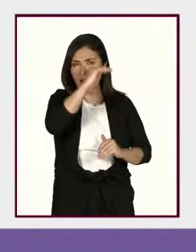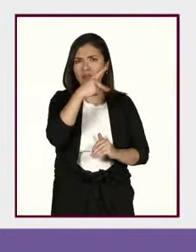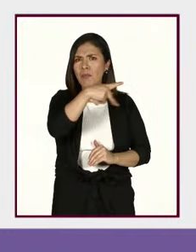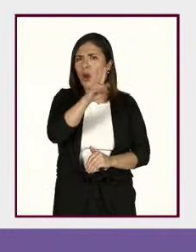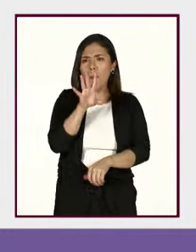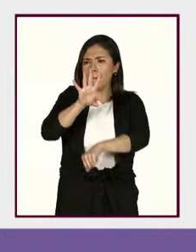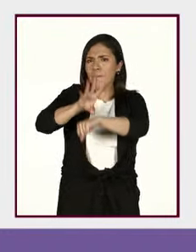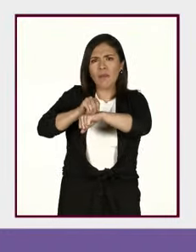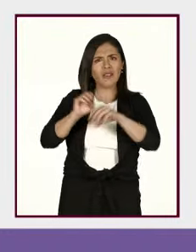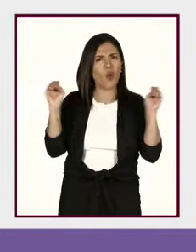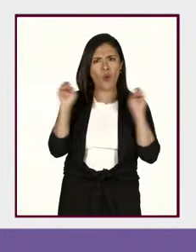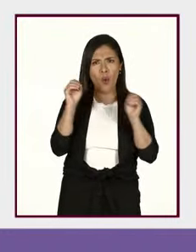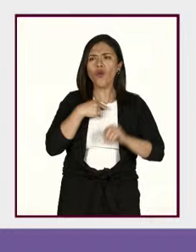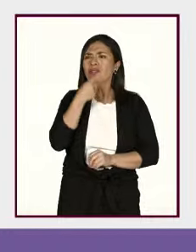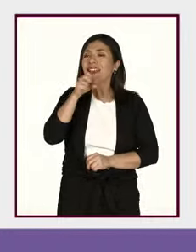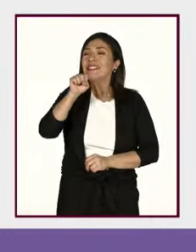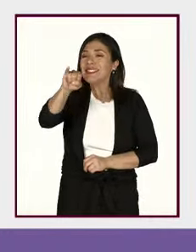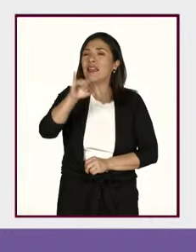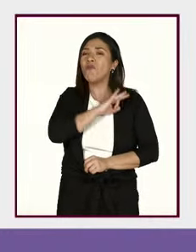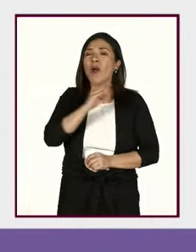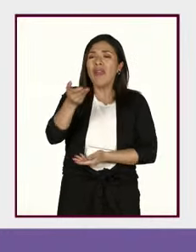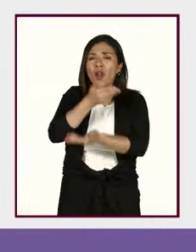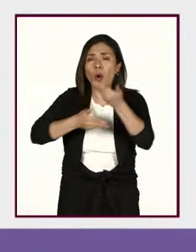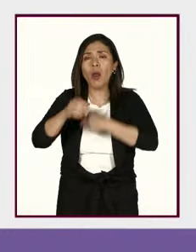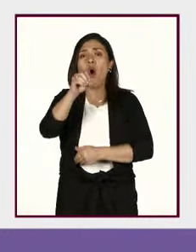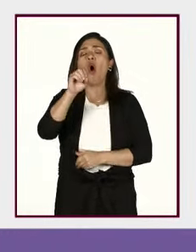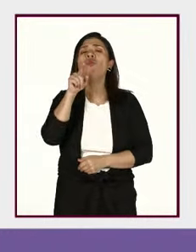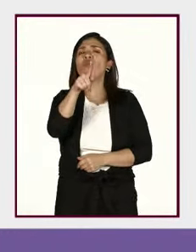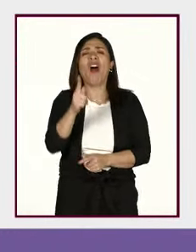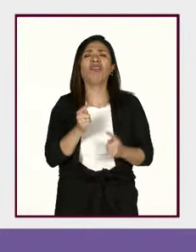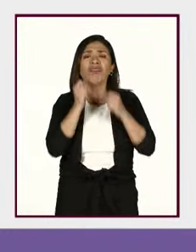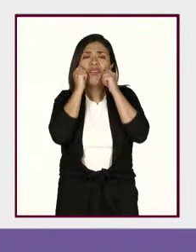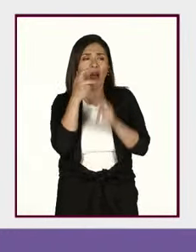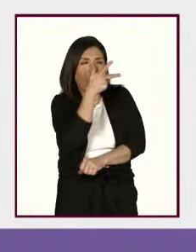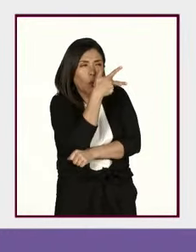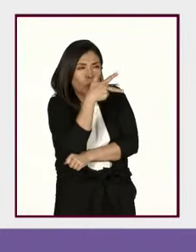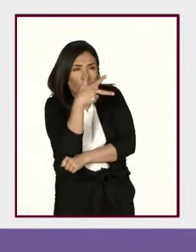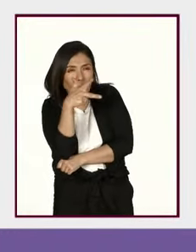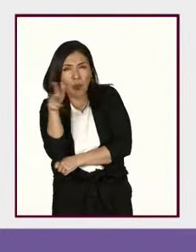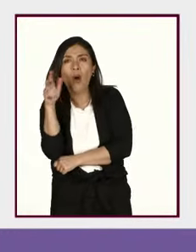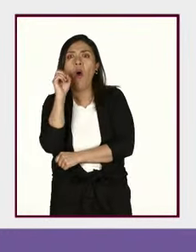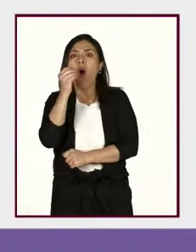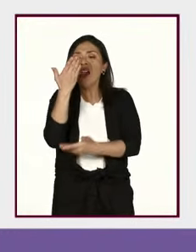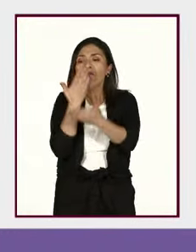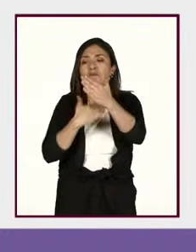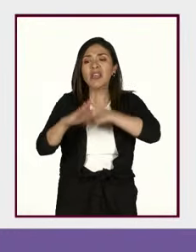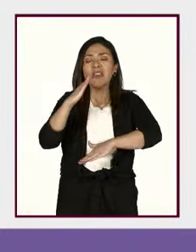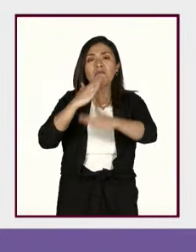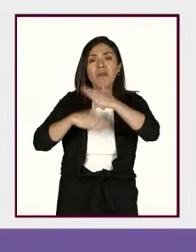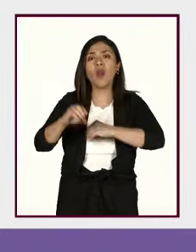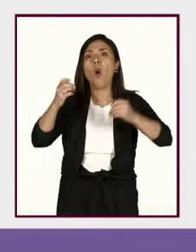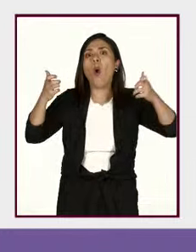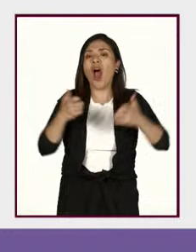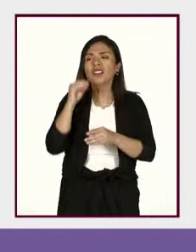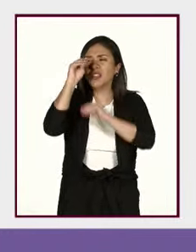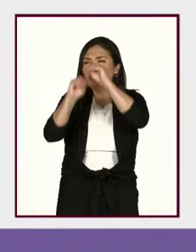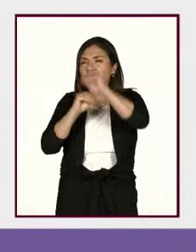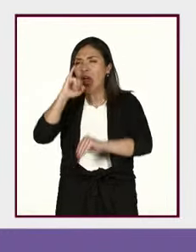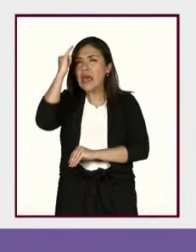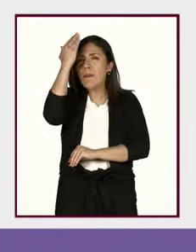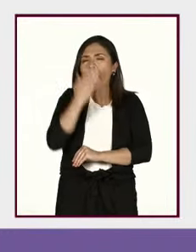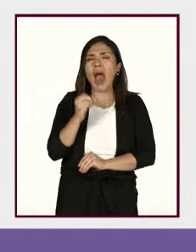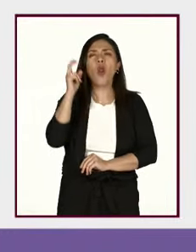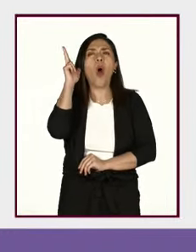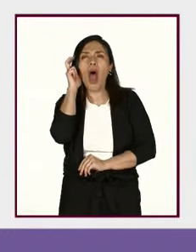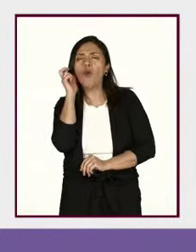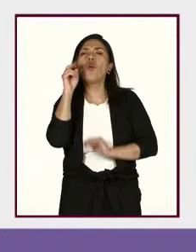autorización, así como quien videograve, audiograve, imprima o elabore imágenes, audios